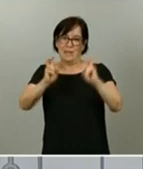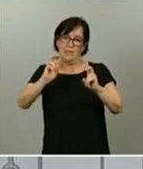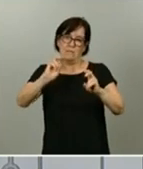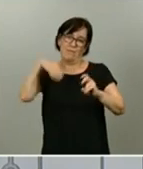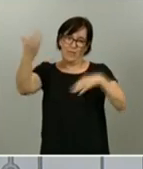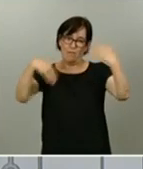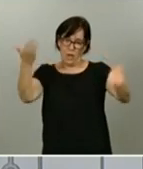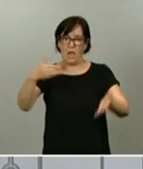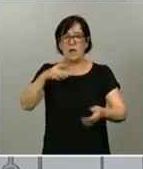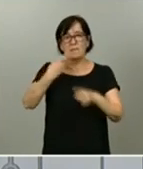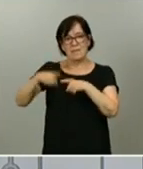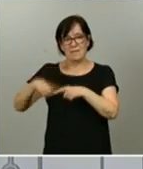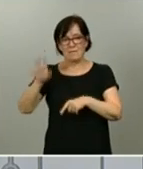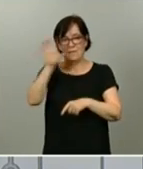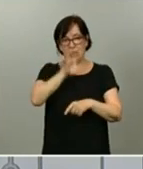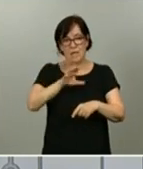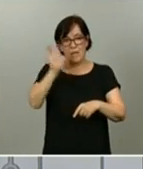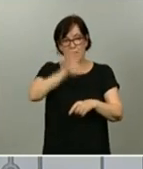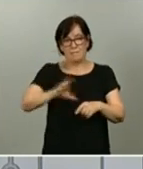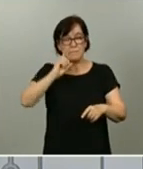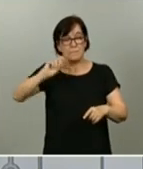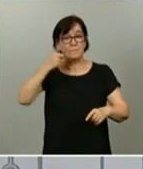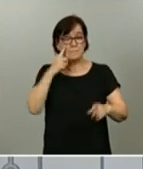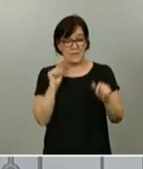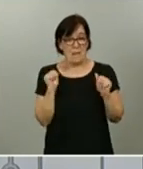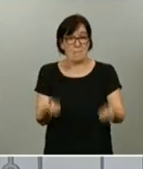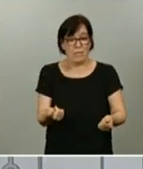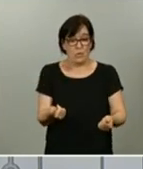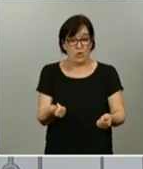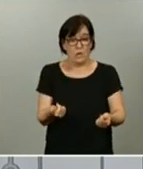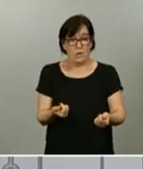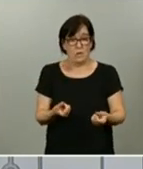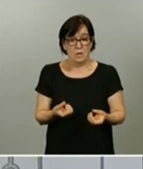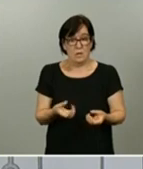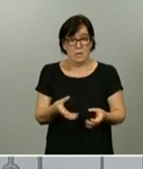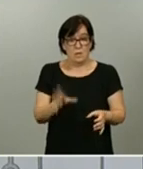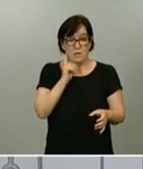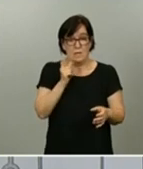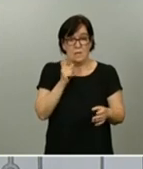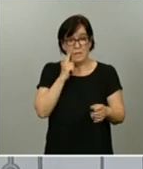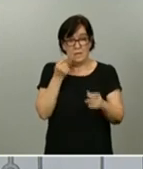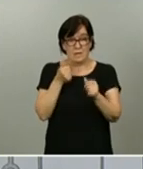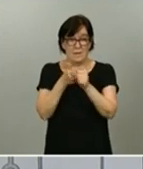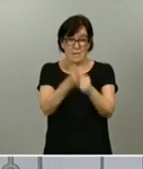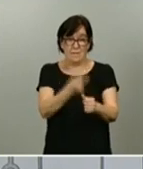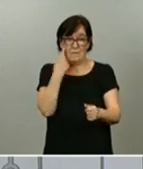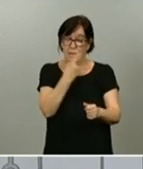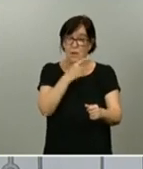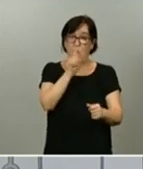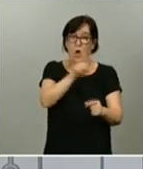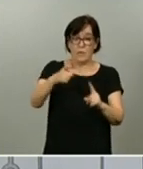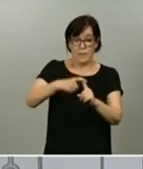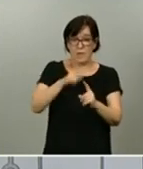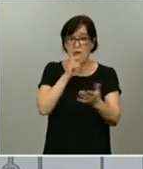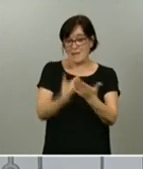y con diagnóstico desde que se inició el nuevo sistema de vigilancia, es decir, desde el día 11 de mayo hasta la fecha,